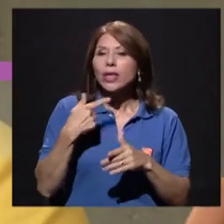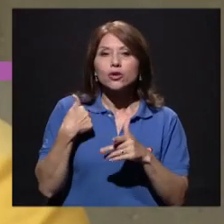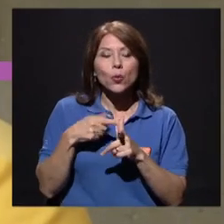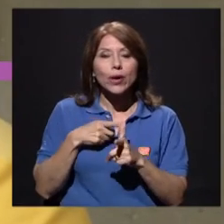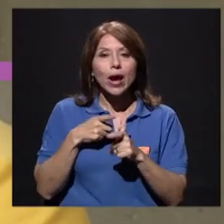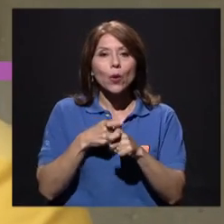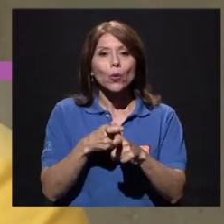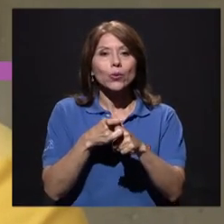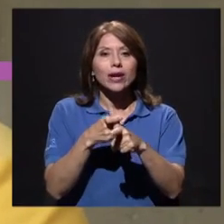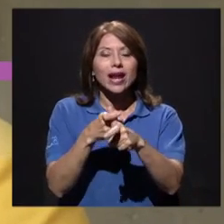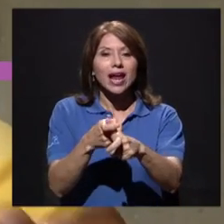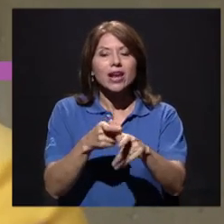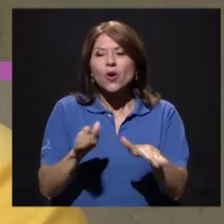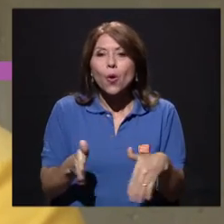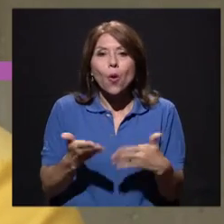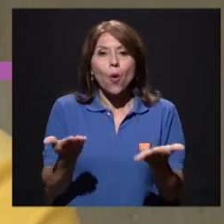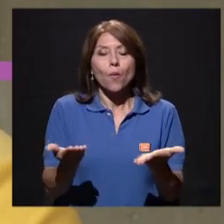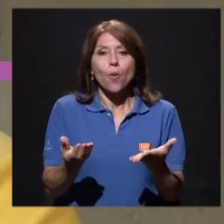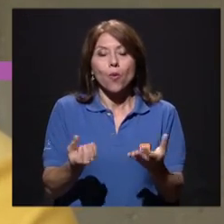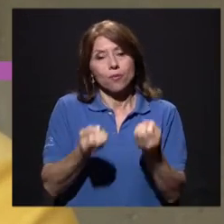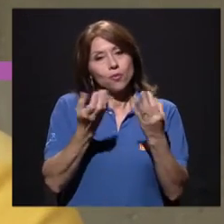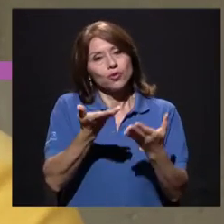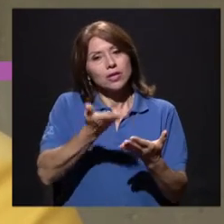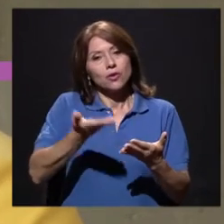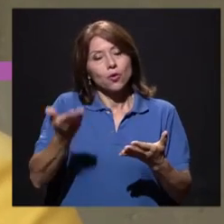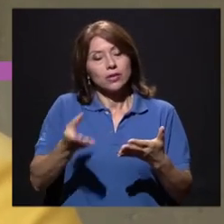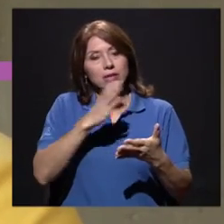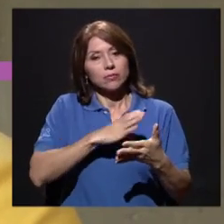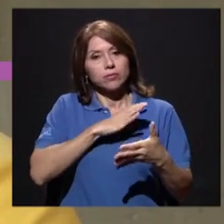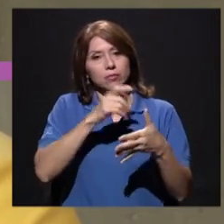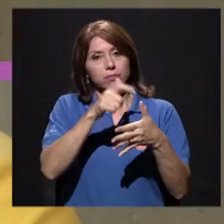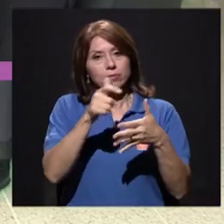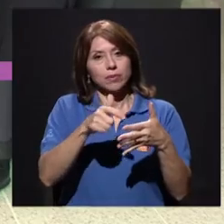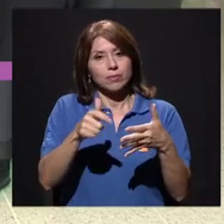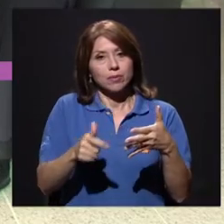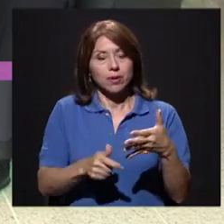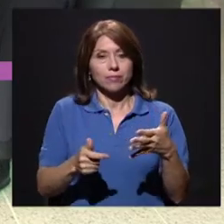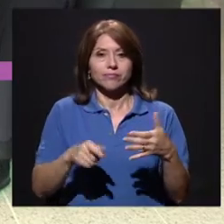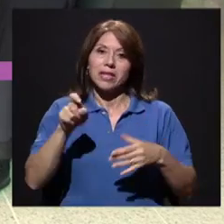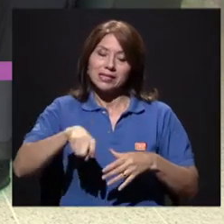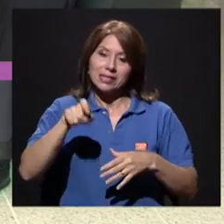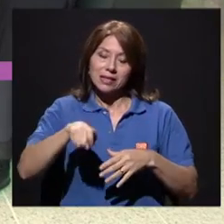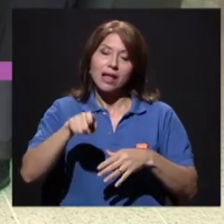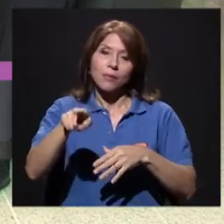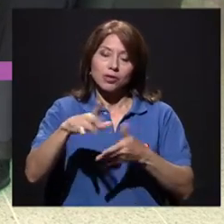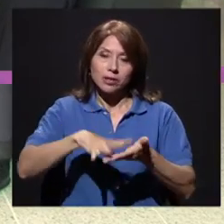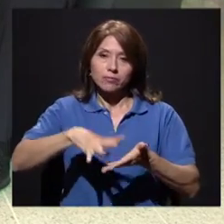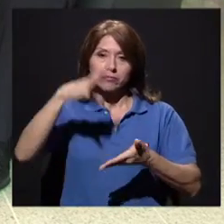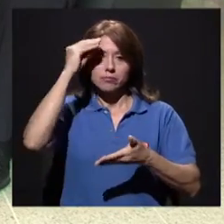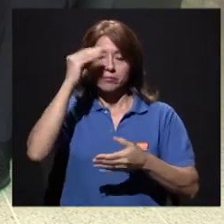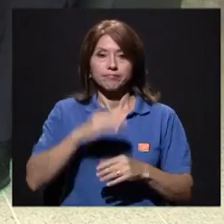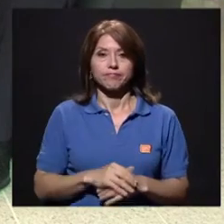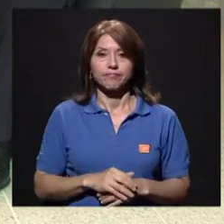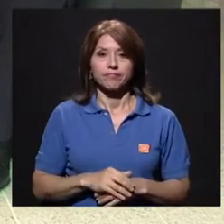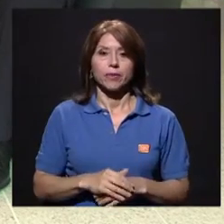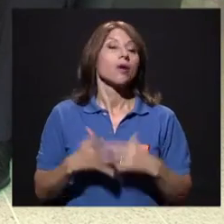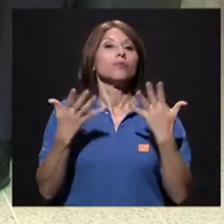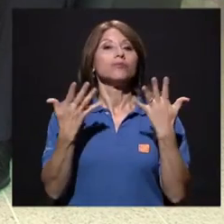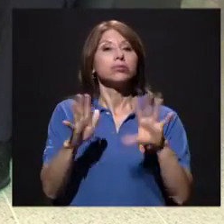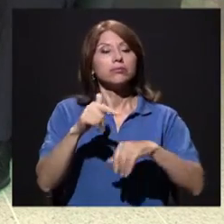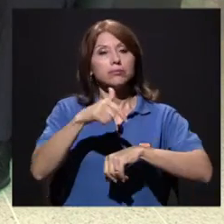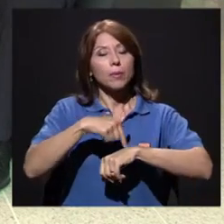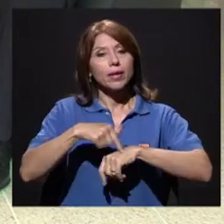las cuales nos van a ser útiles, pero sí necesitamos los asesoramientos. Bueno, llegó el momento de hacer una